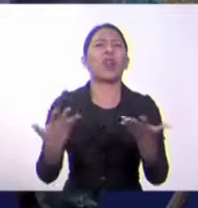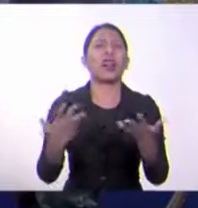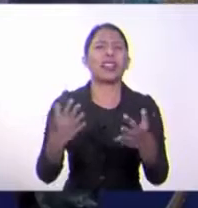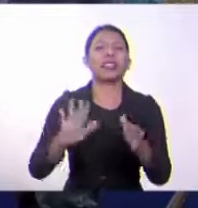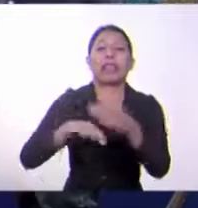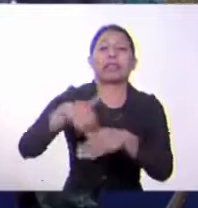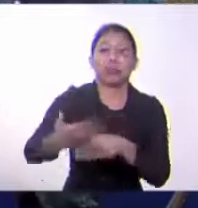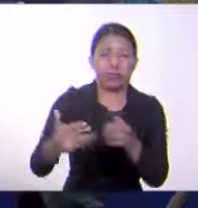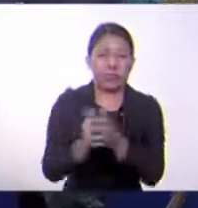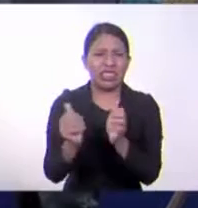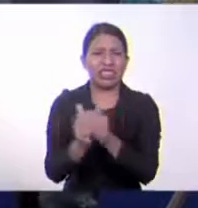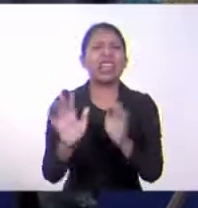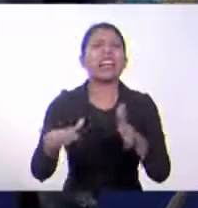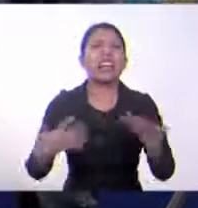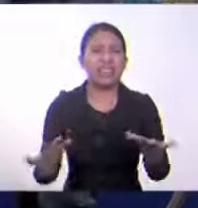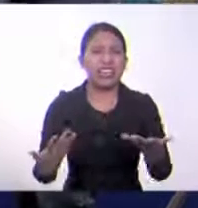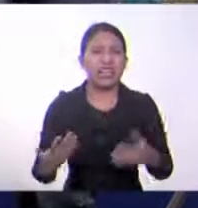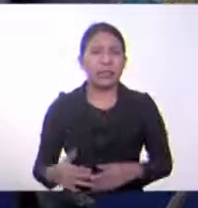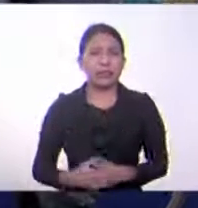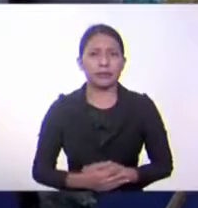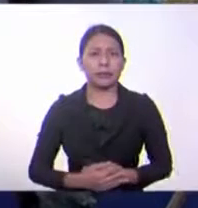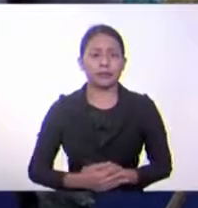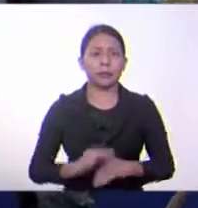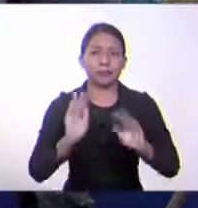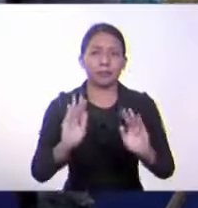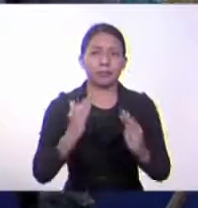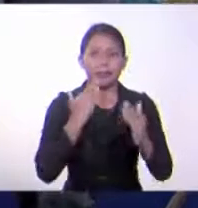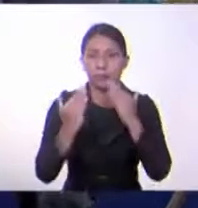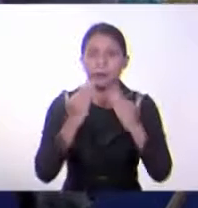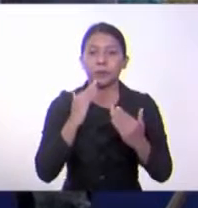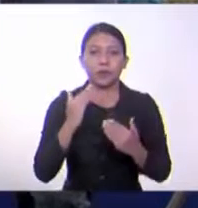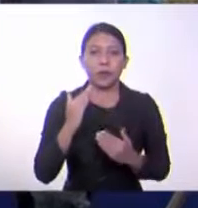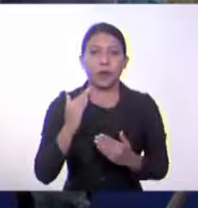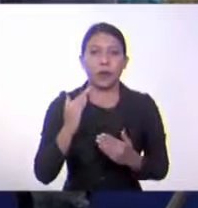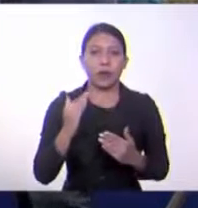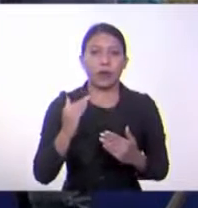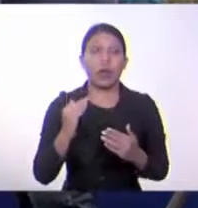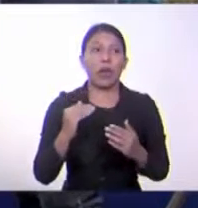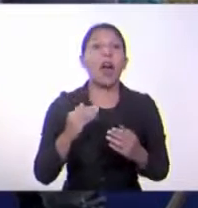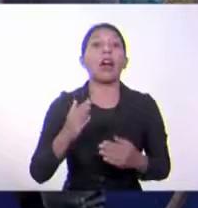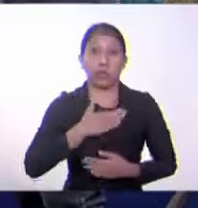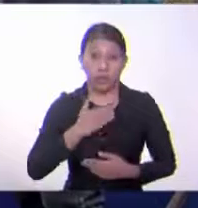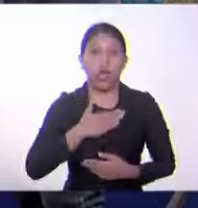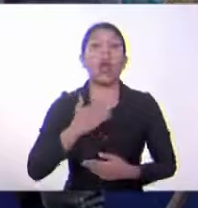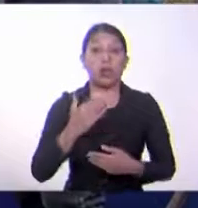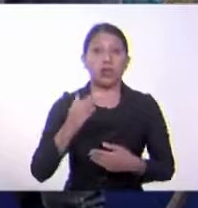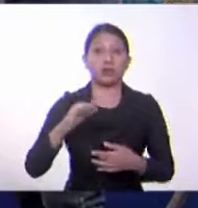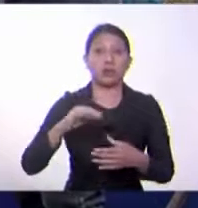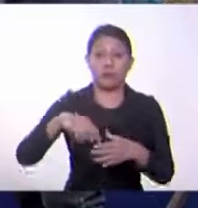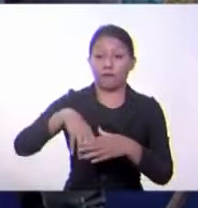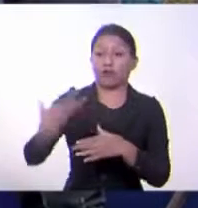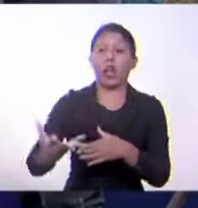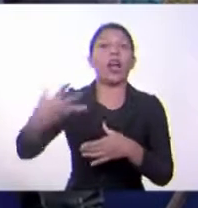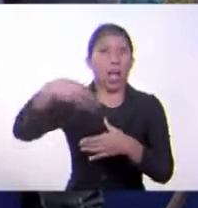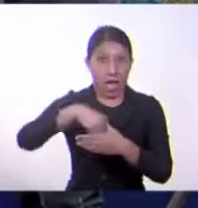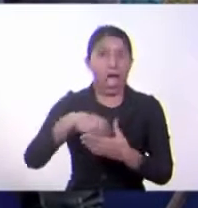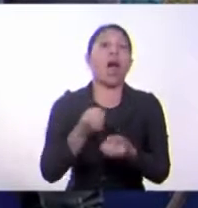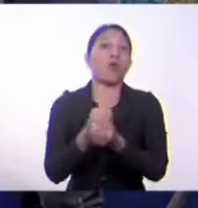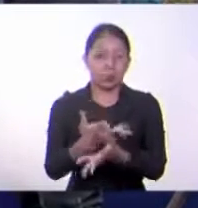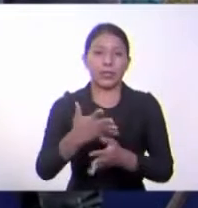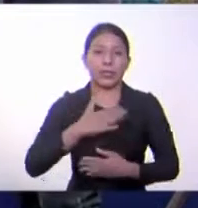generó en toda esta región. Vamos a hablar rápidamente, hubo causas externas e internas, ¿verdad?